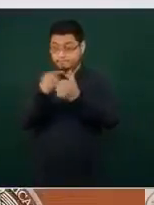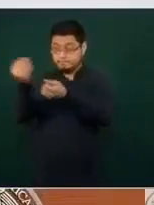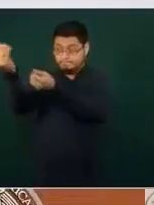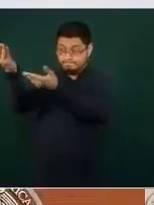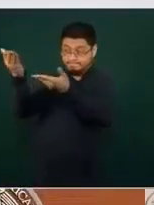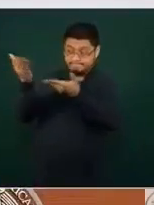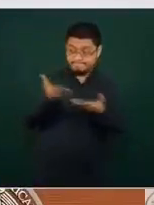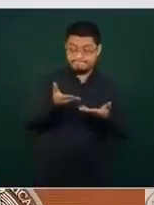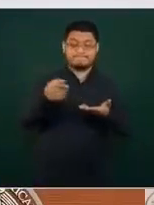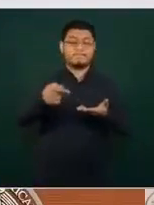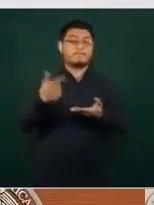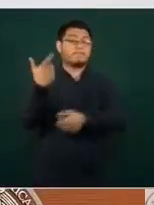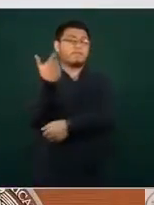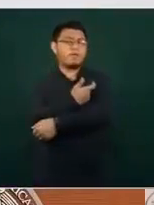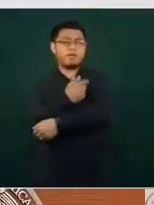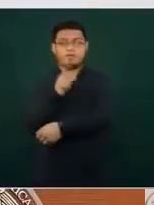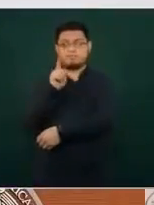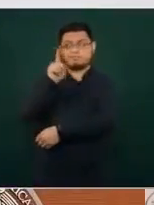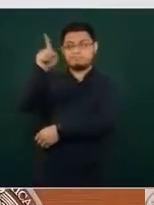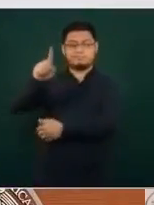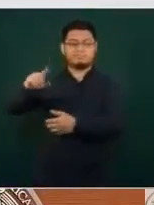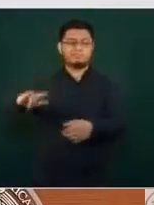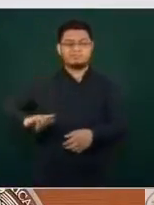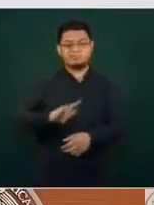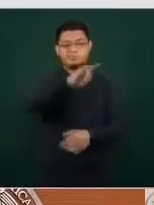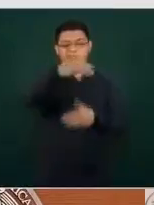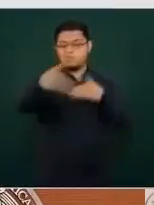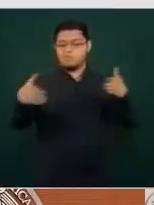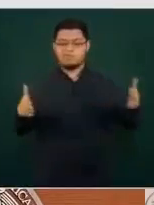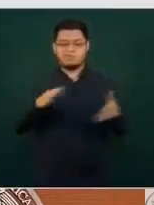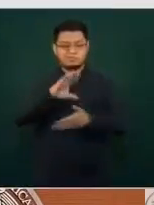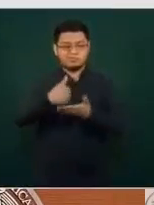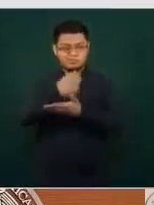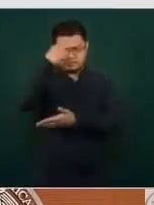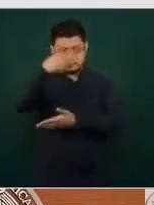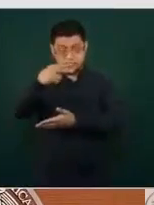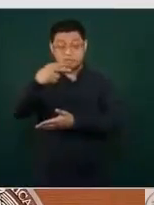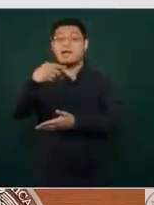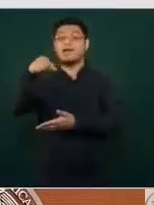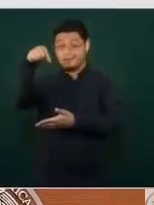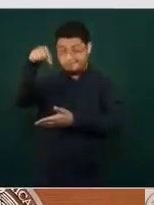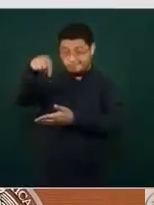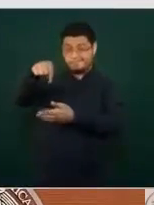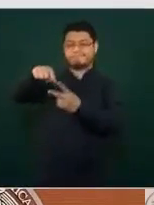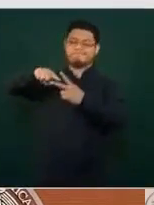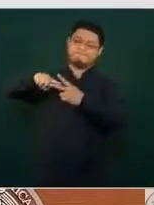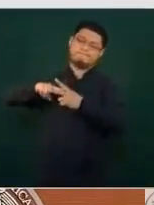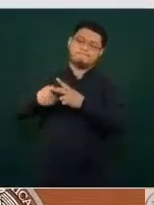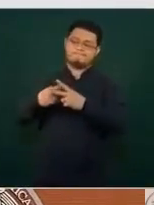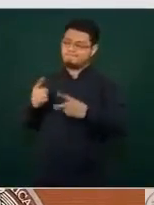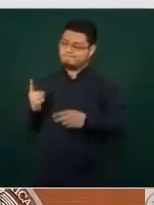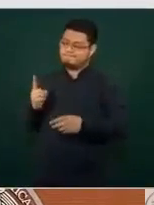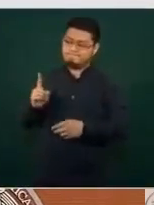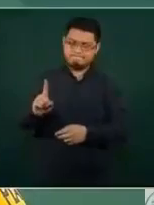al Aeropuerto Internacional de la Ciudad de México y a otros aeropuertos. Desde ahí empieza nuestra actividad, darle la